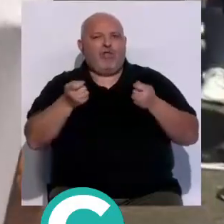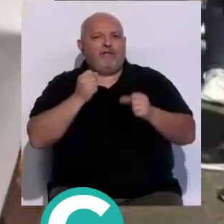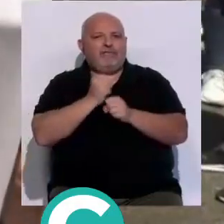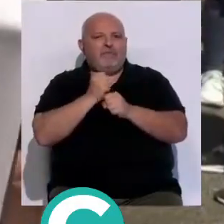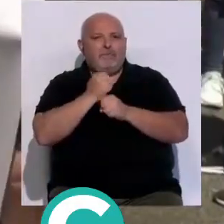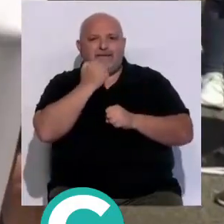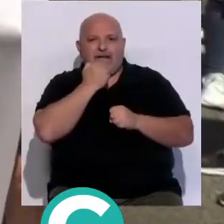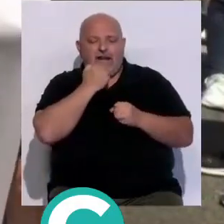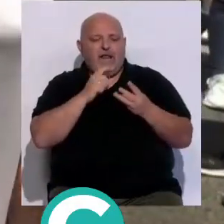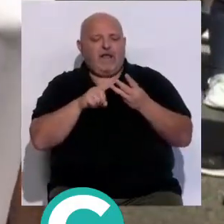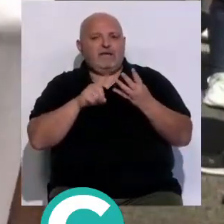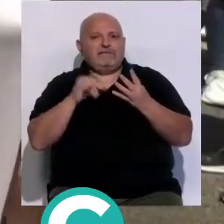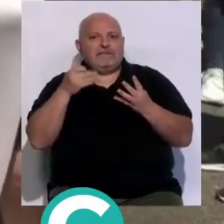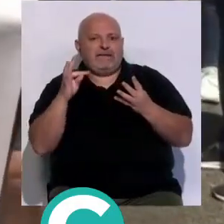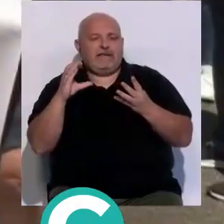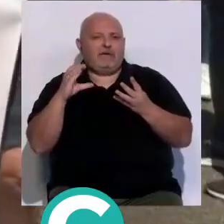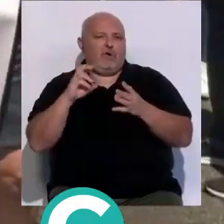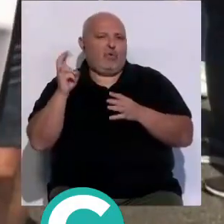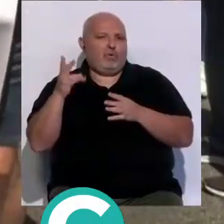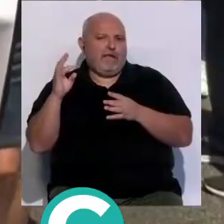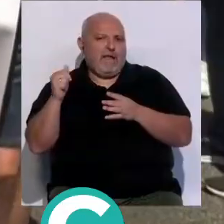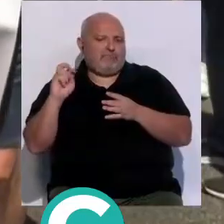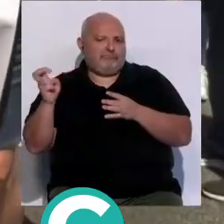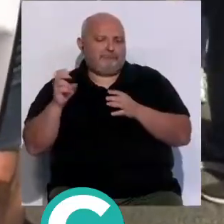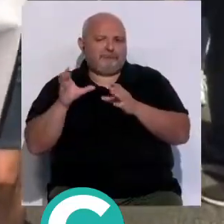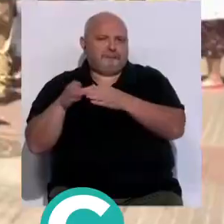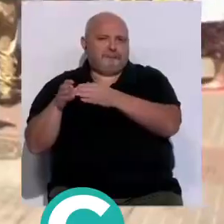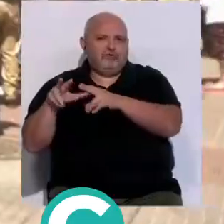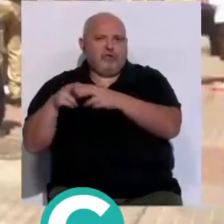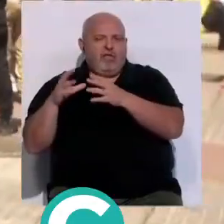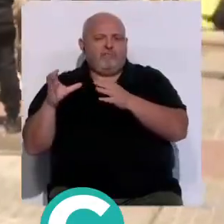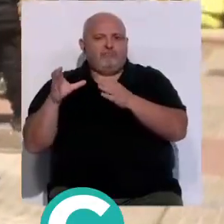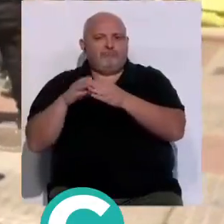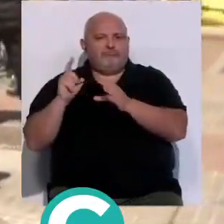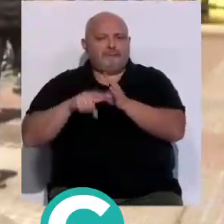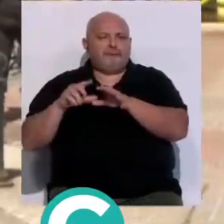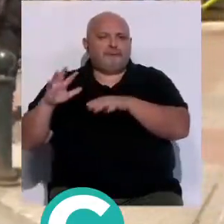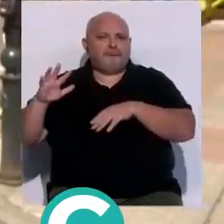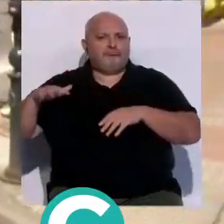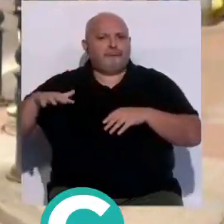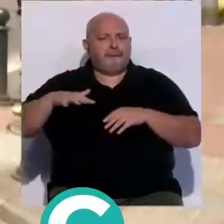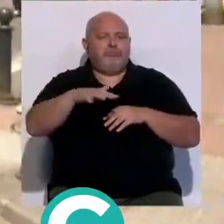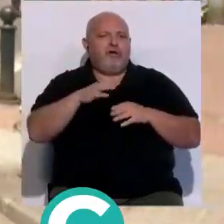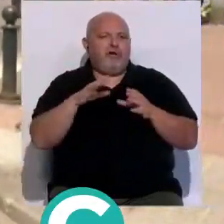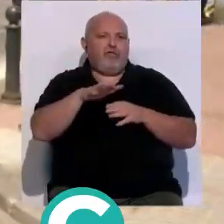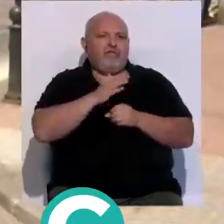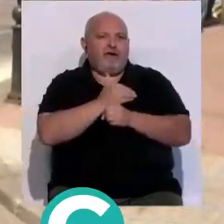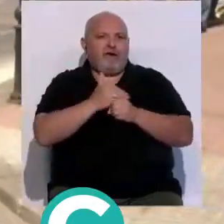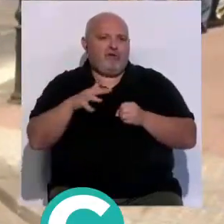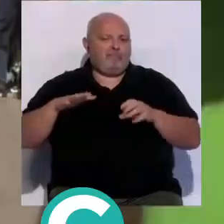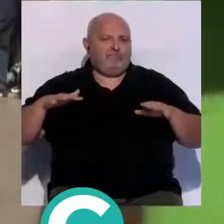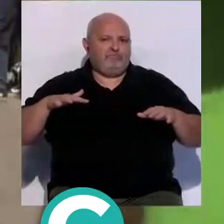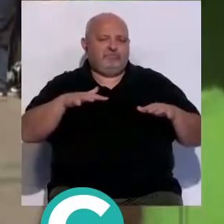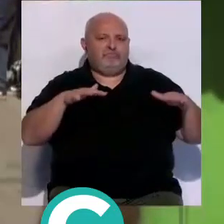Trabajadores del Metal, SAT y USTEA, además de algunos colectivos sociales y que recorrió los barrios obreros de Cádiz.